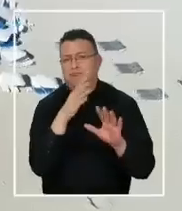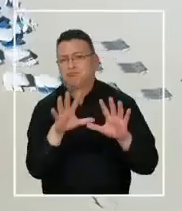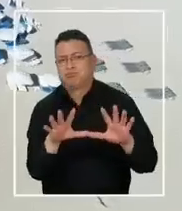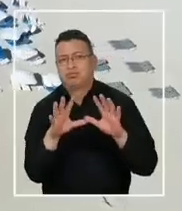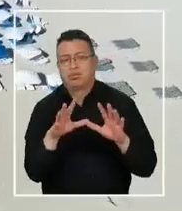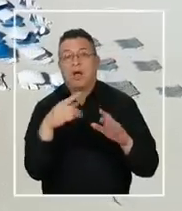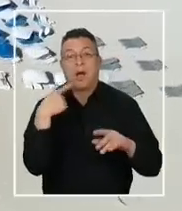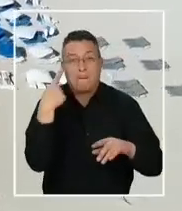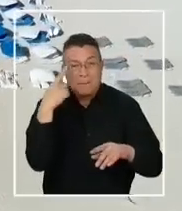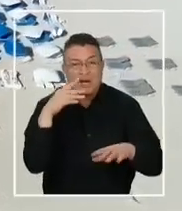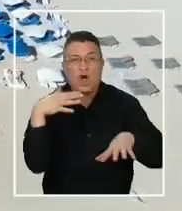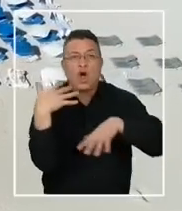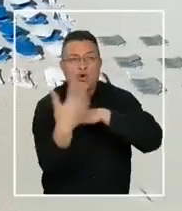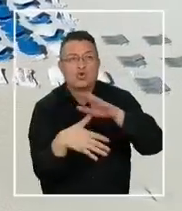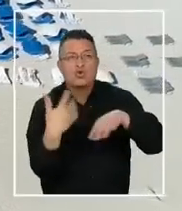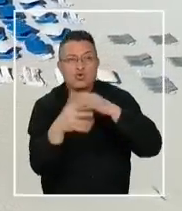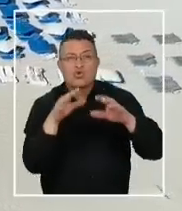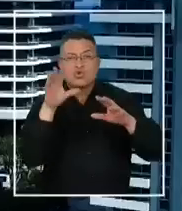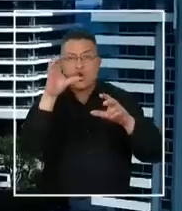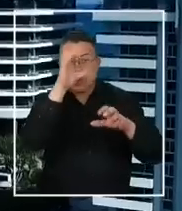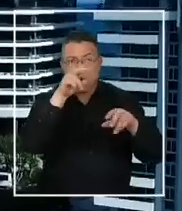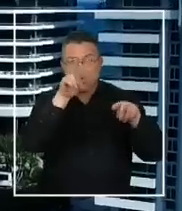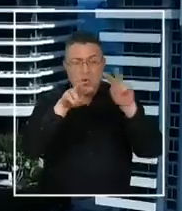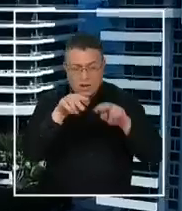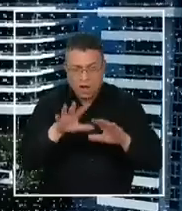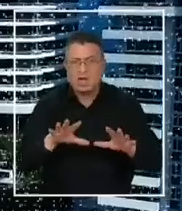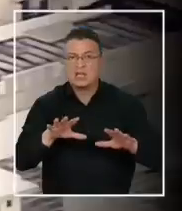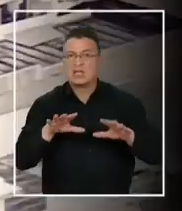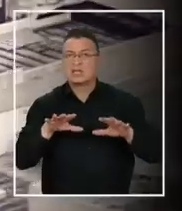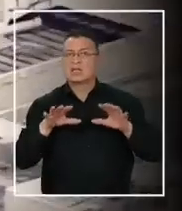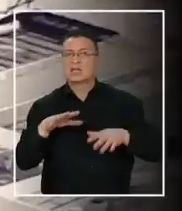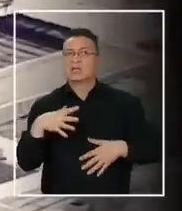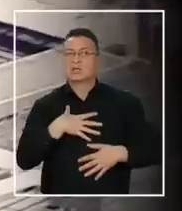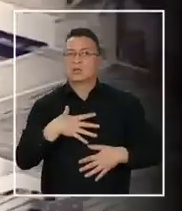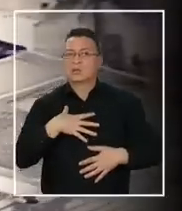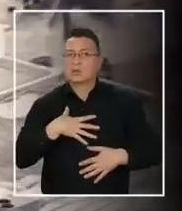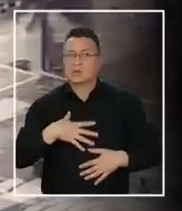últimos hechos de violencia en la zona turística de la ciudad generan inquietud.